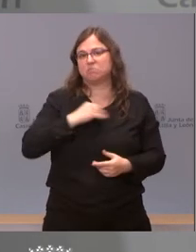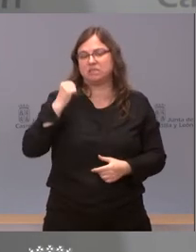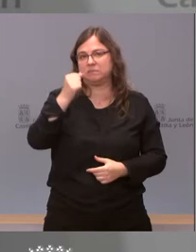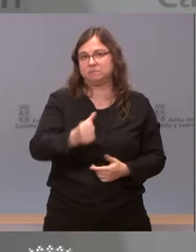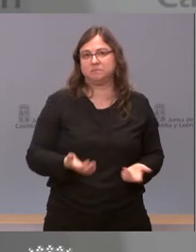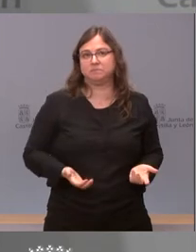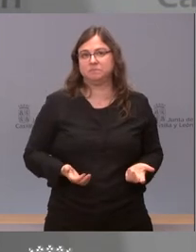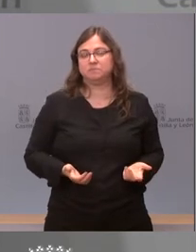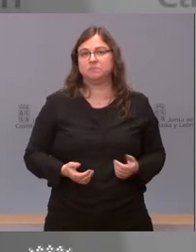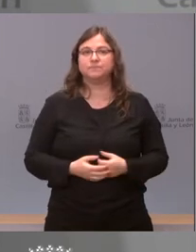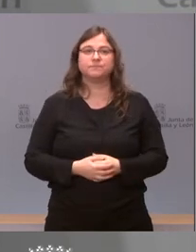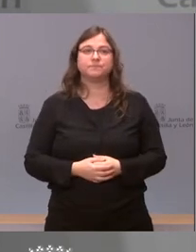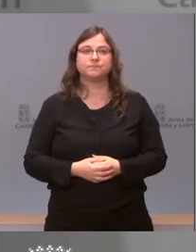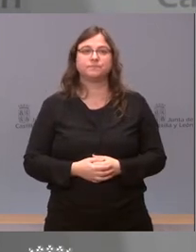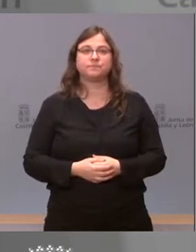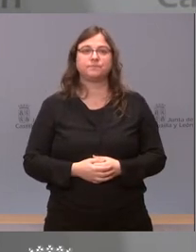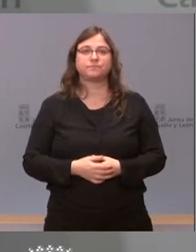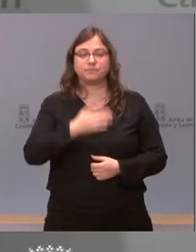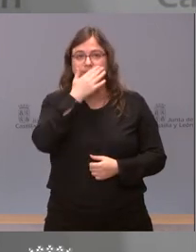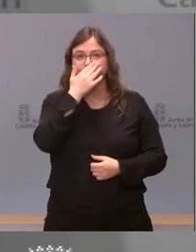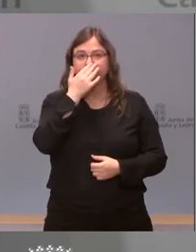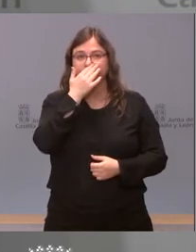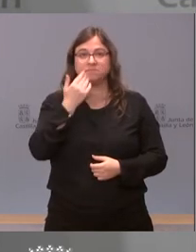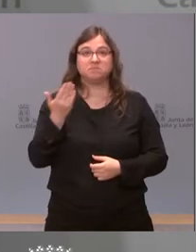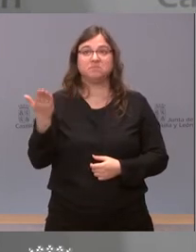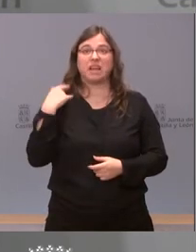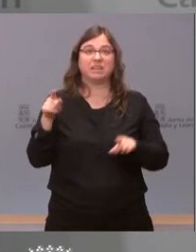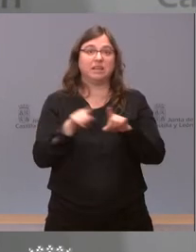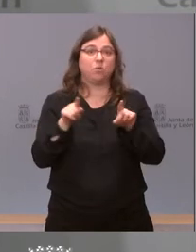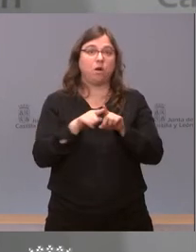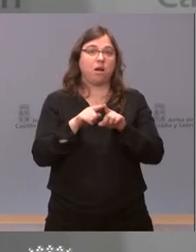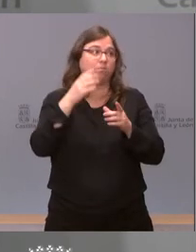Globos Sonda pues esto vamos lo de ayer fue un cepelín